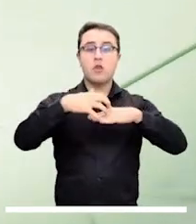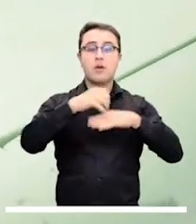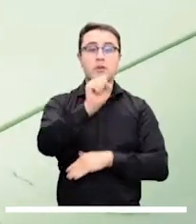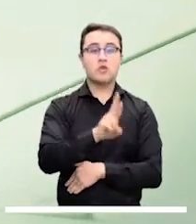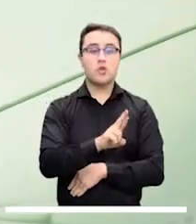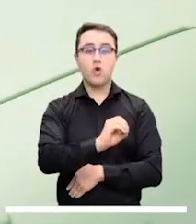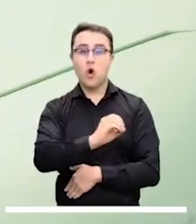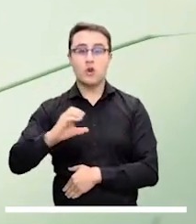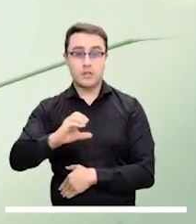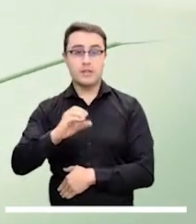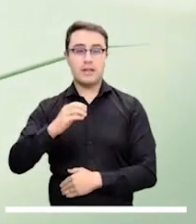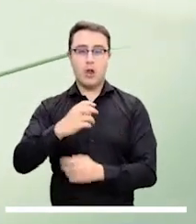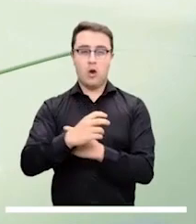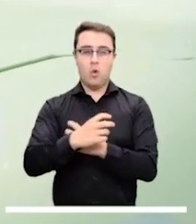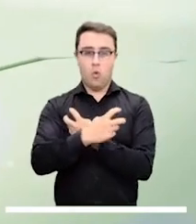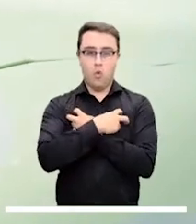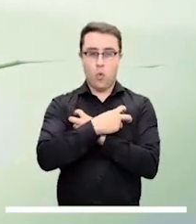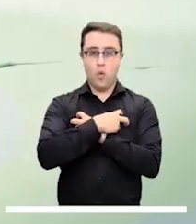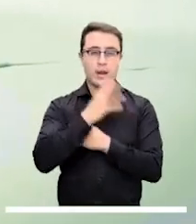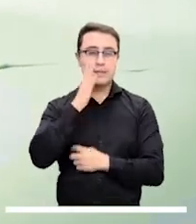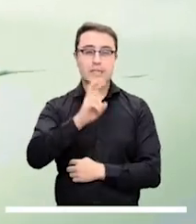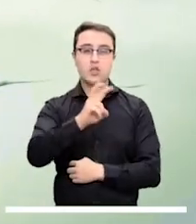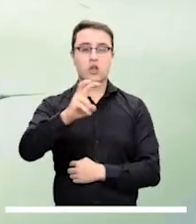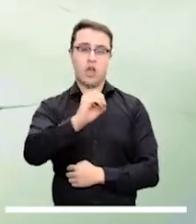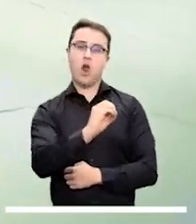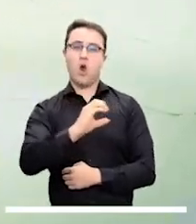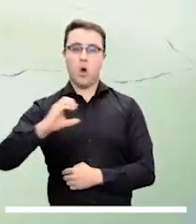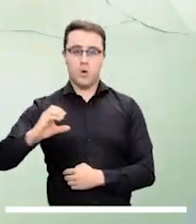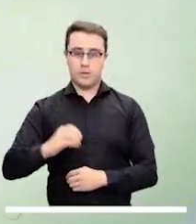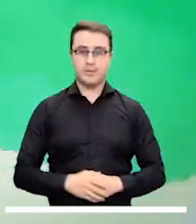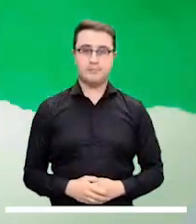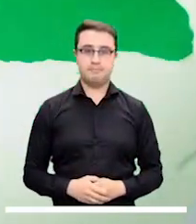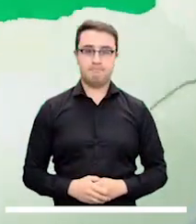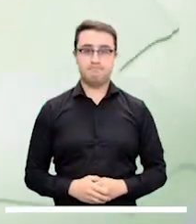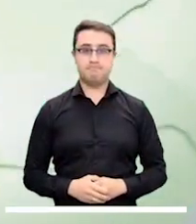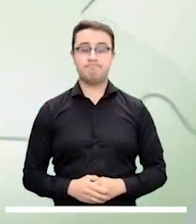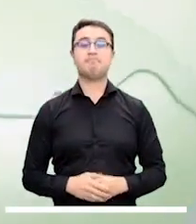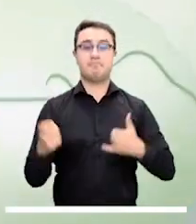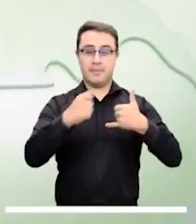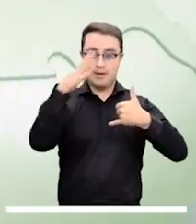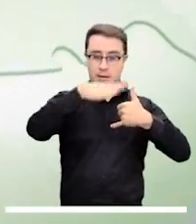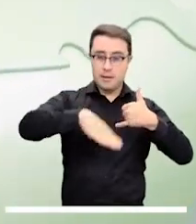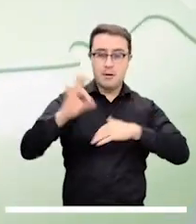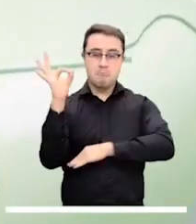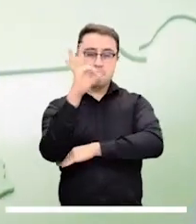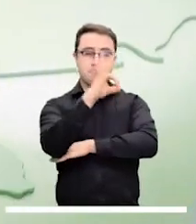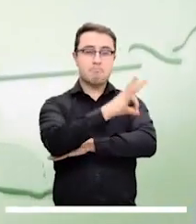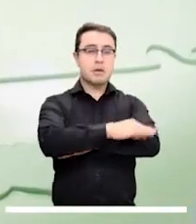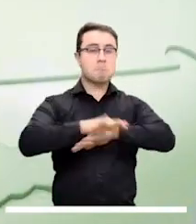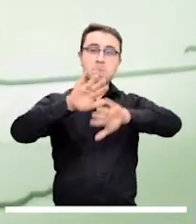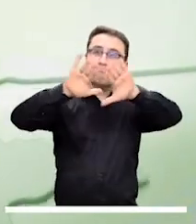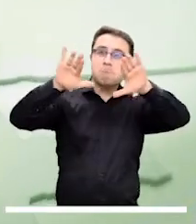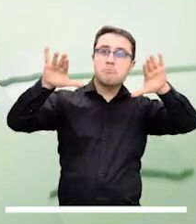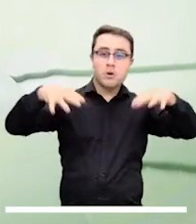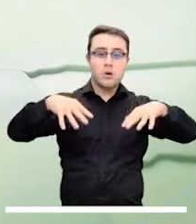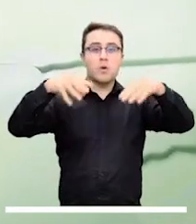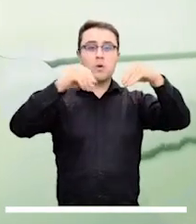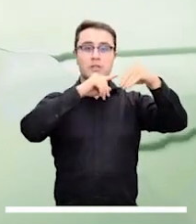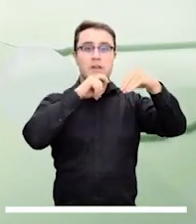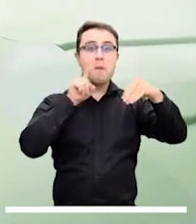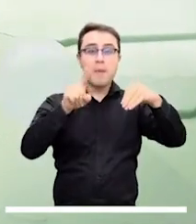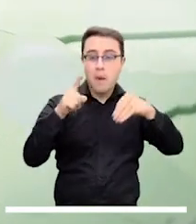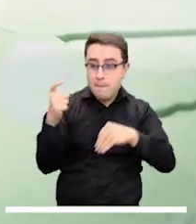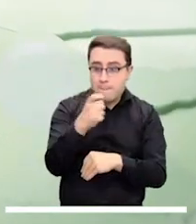occidente de Tolima y en el occidente de Huila y de norte de Santander. Tarde despejada y con tiempo seco se anuncia en la Orinoquía,